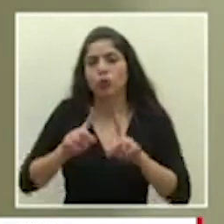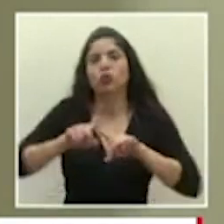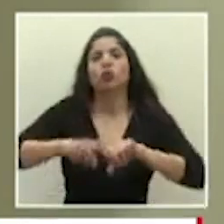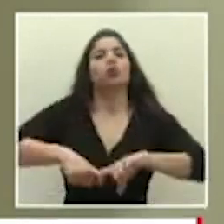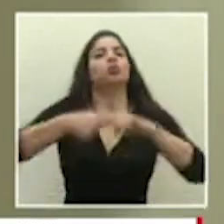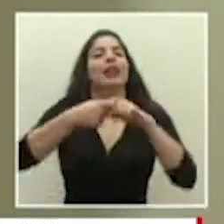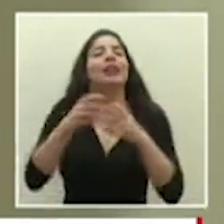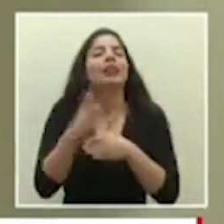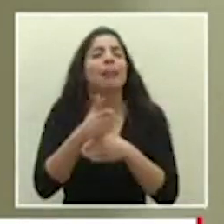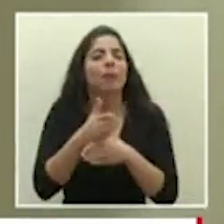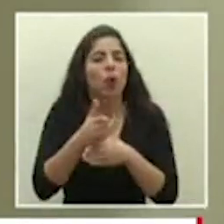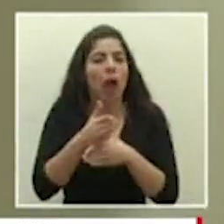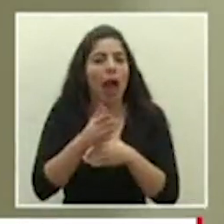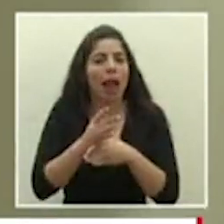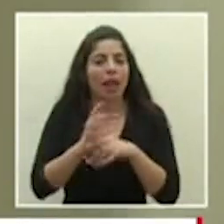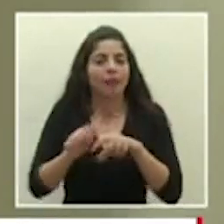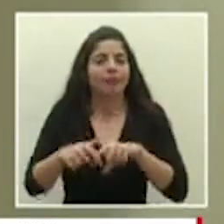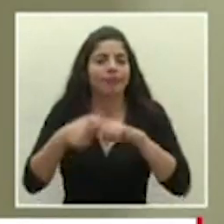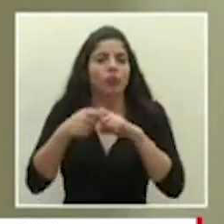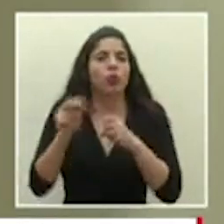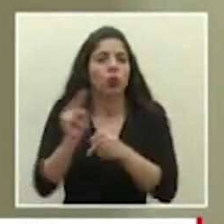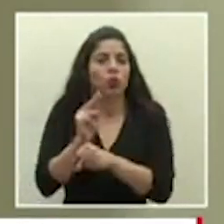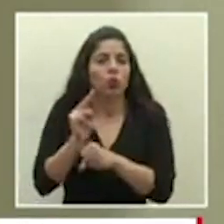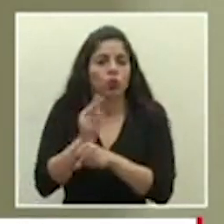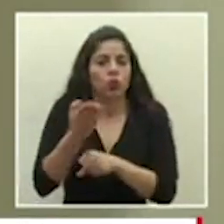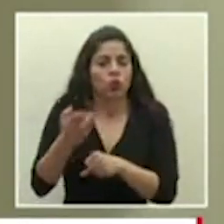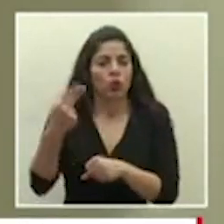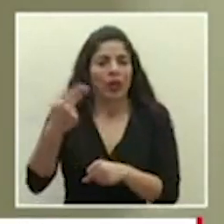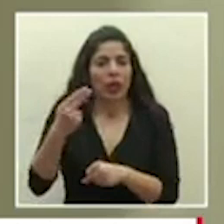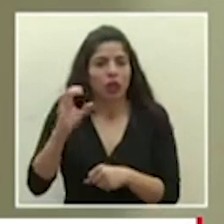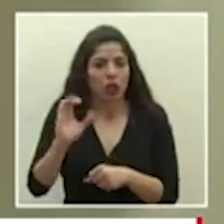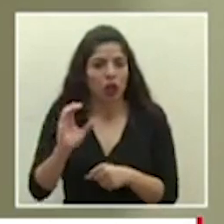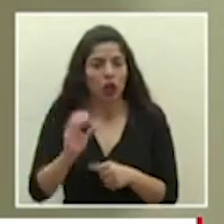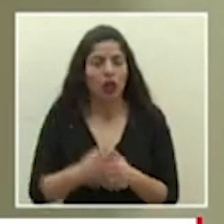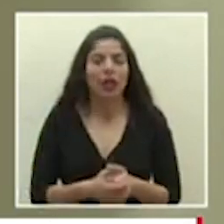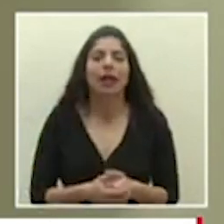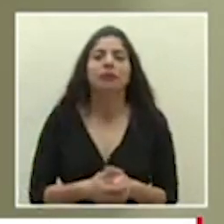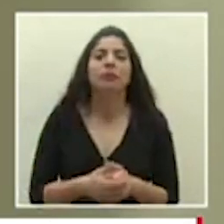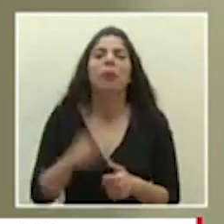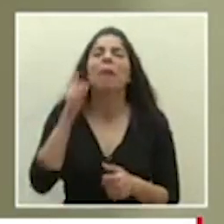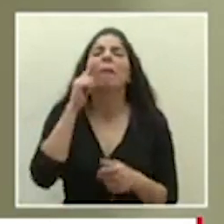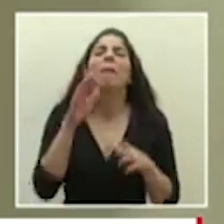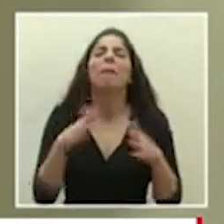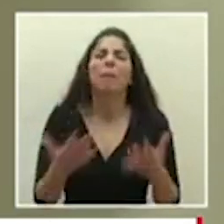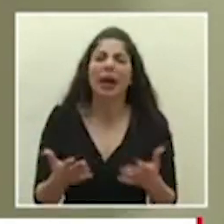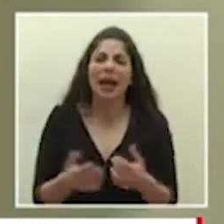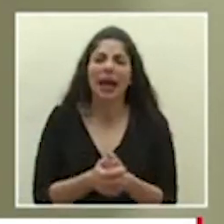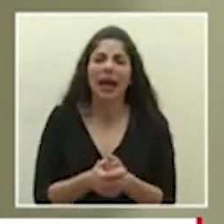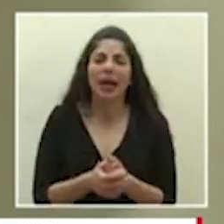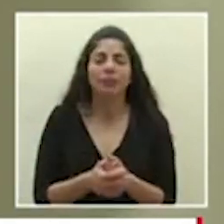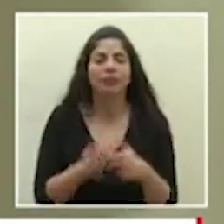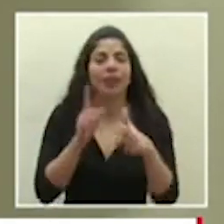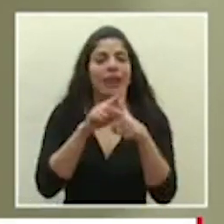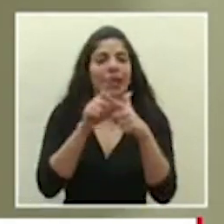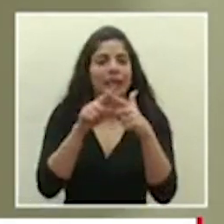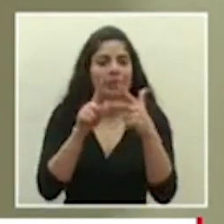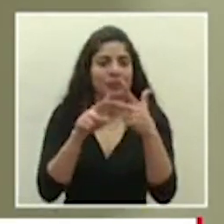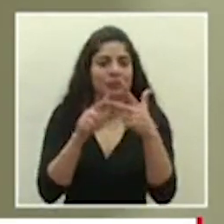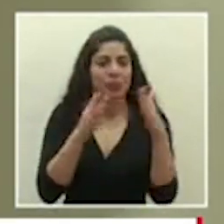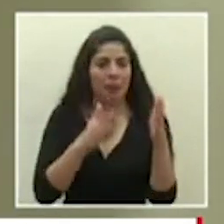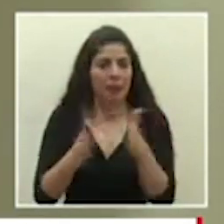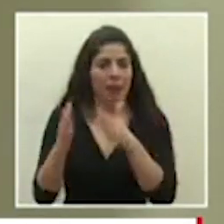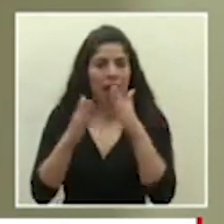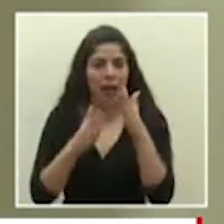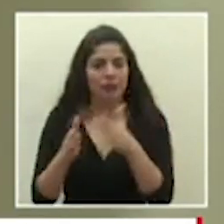temporalmente la aplicación de la hidroxicloroquina para hacer tres cosas vamos a